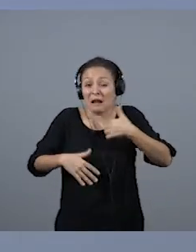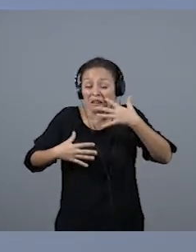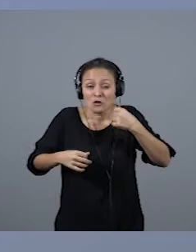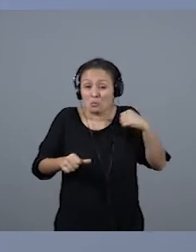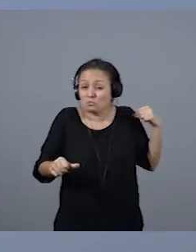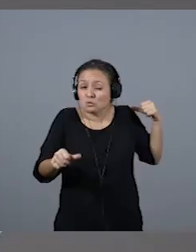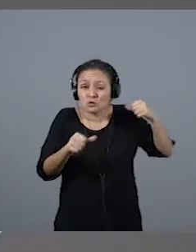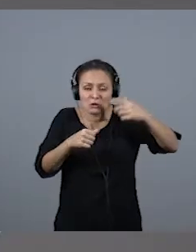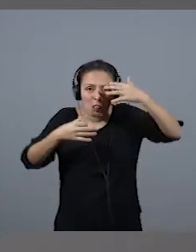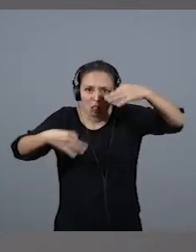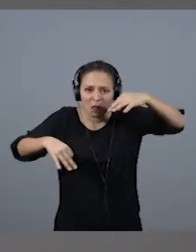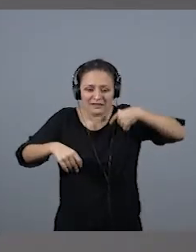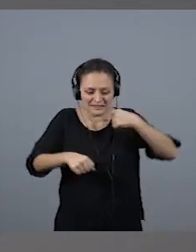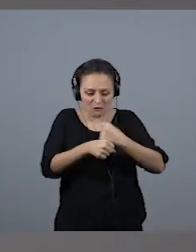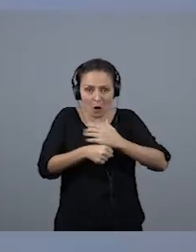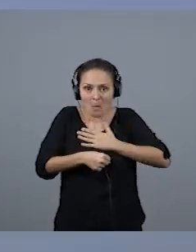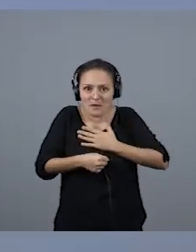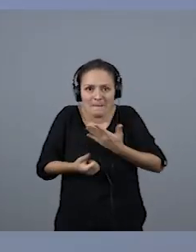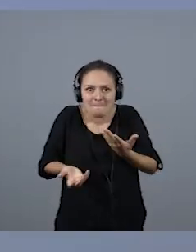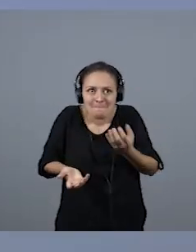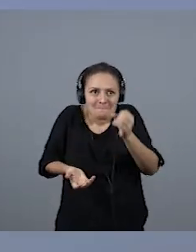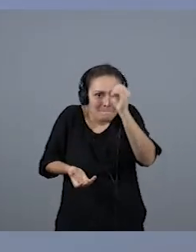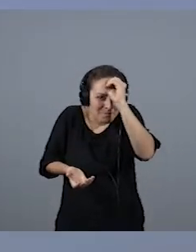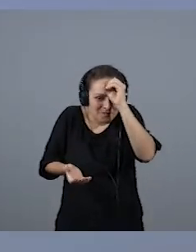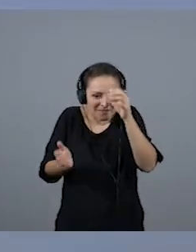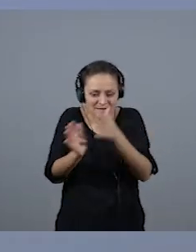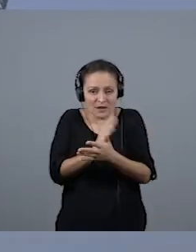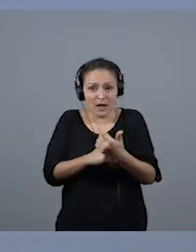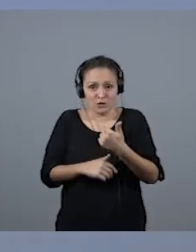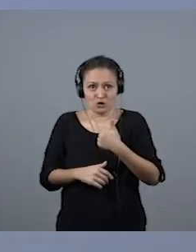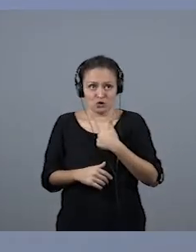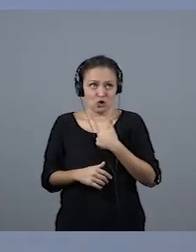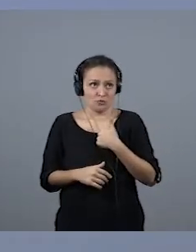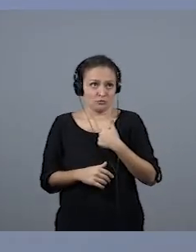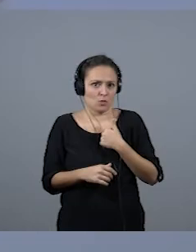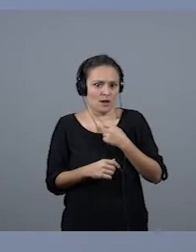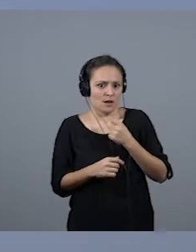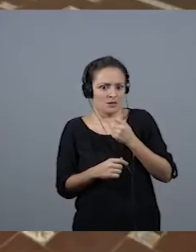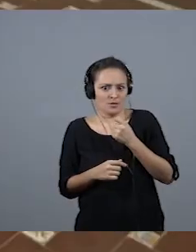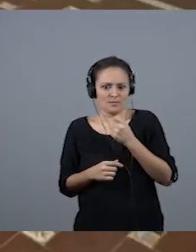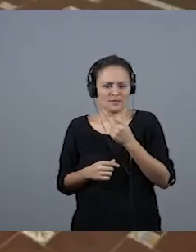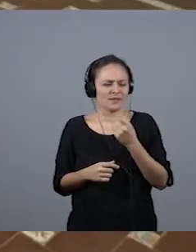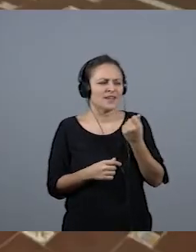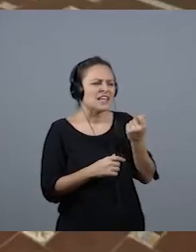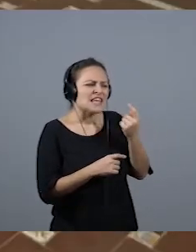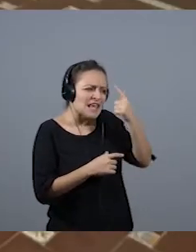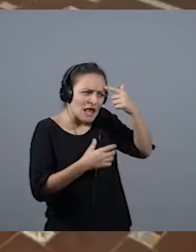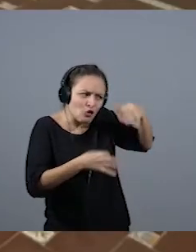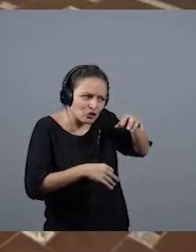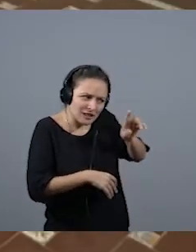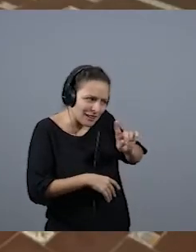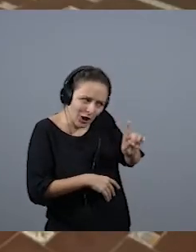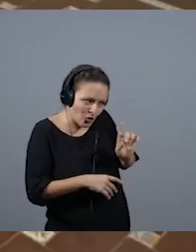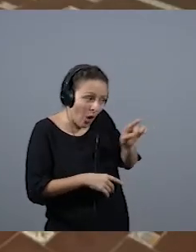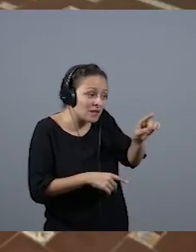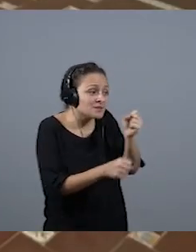años, de lo que estaba haciendo. Mi conciencia la tengo hace un par de años, en una charla con… ¿Inconsciente ¿Inconsciente no? ¿Te